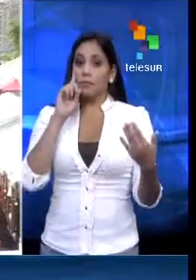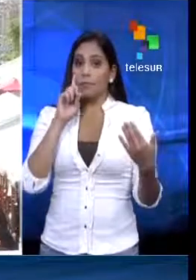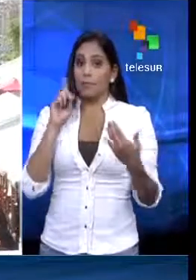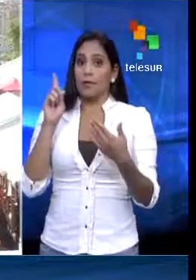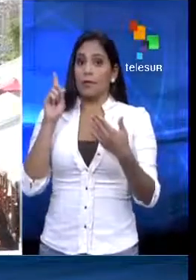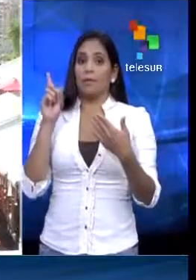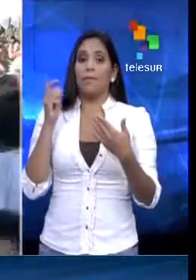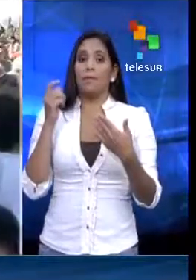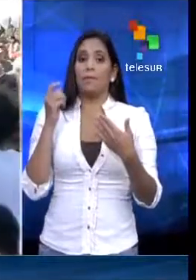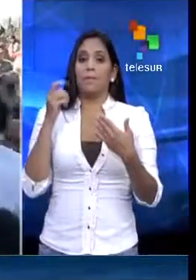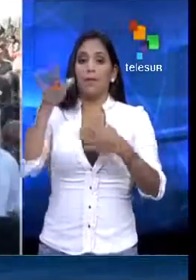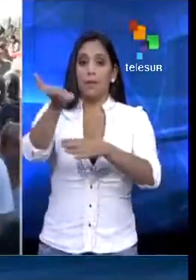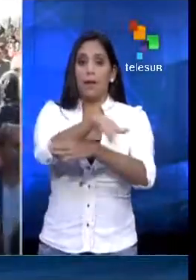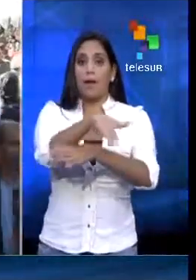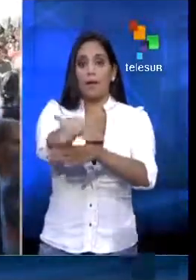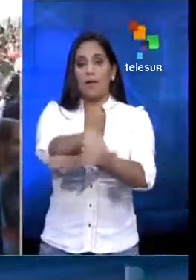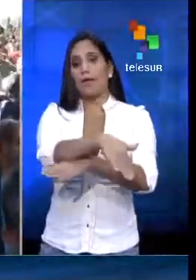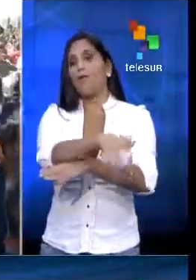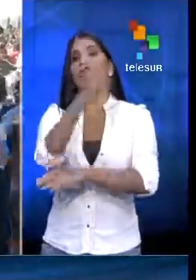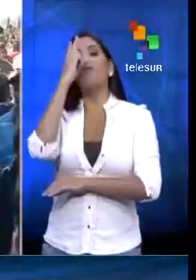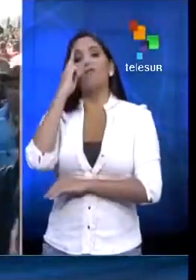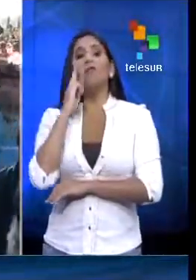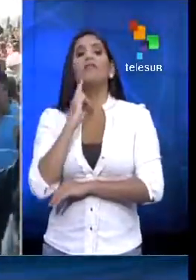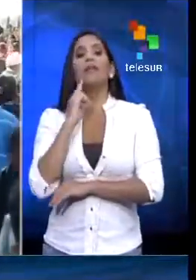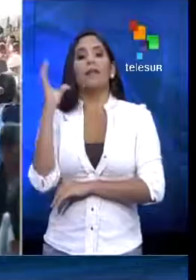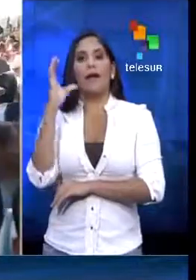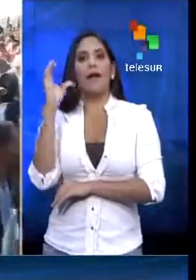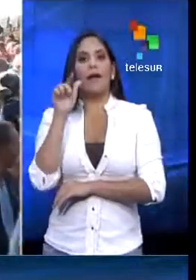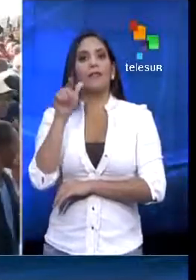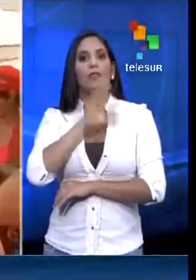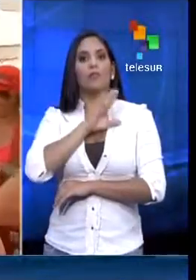La histórica avenida Bolívar de Caracas se llenó una vez más de pueblo.